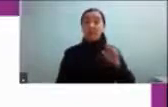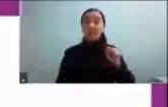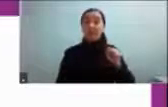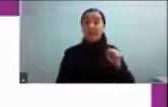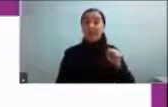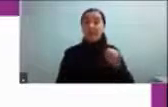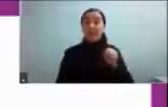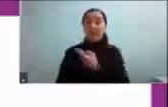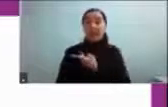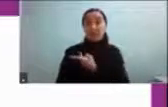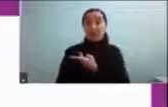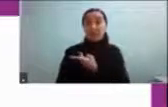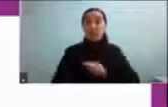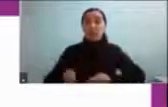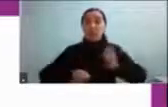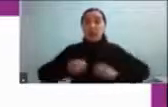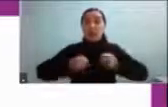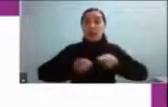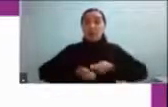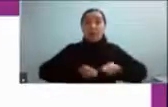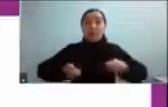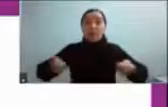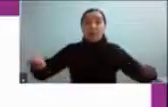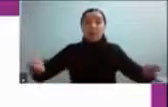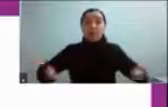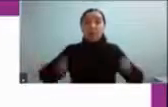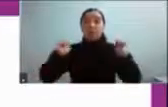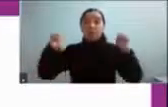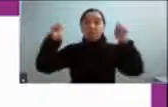por la Evolución y hacíamos activismo,